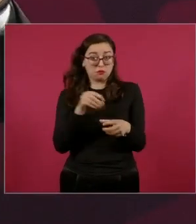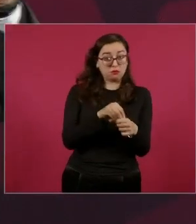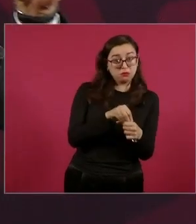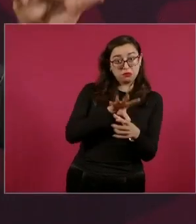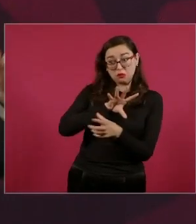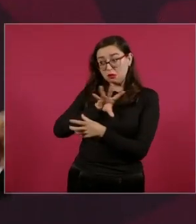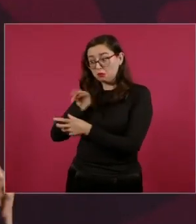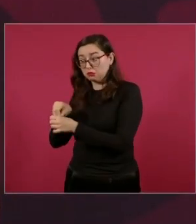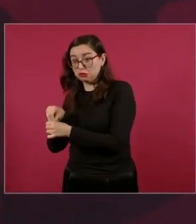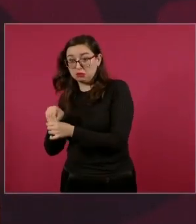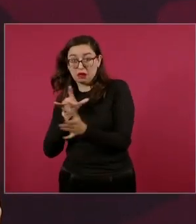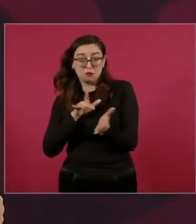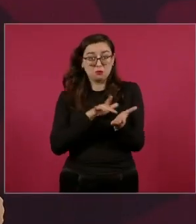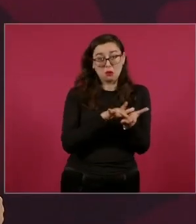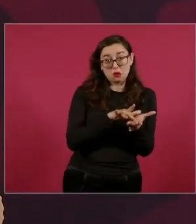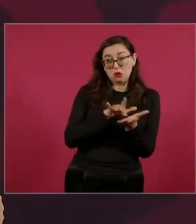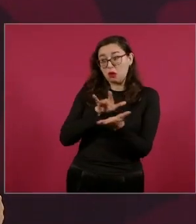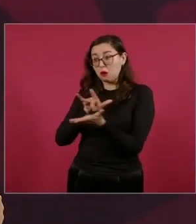a las bandas.